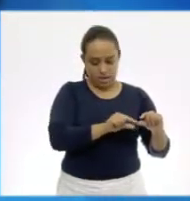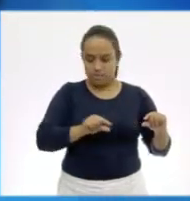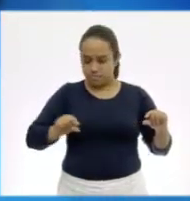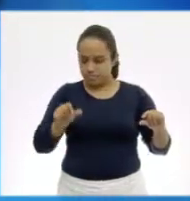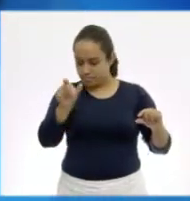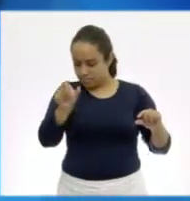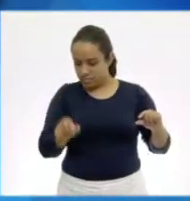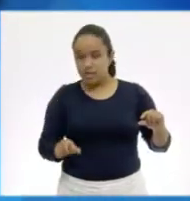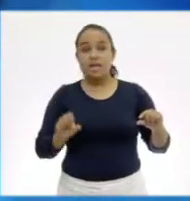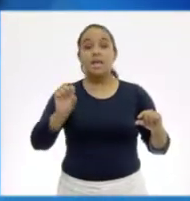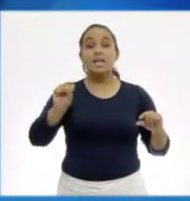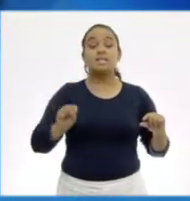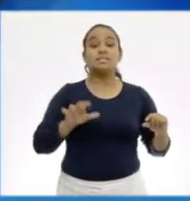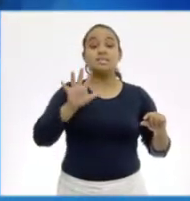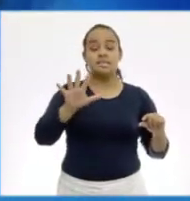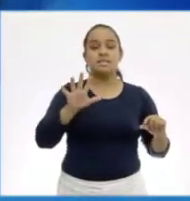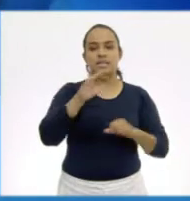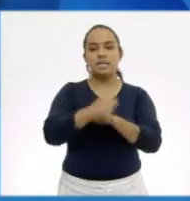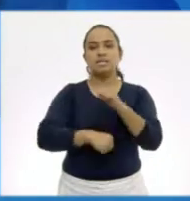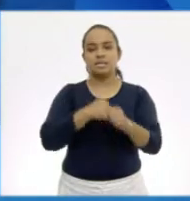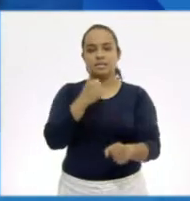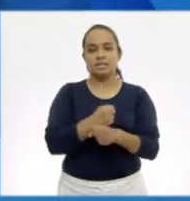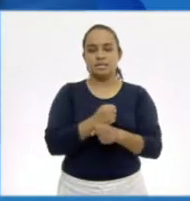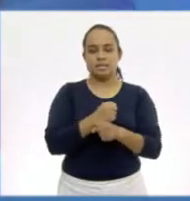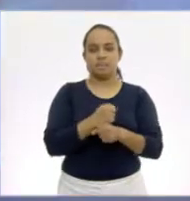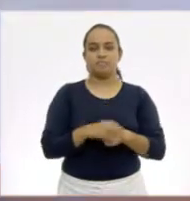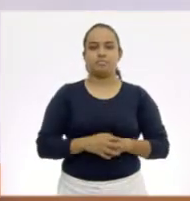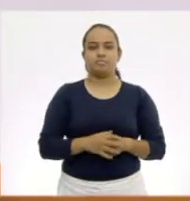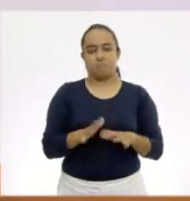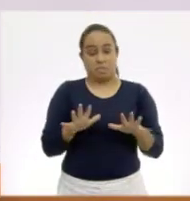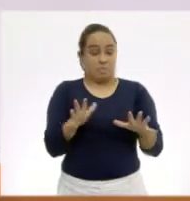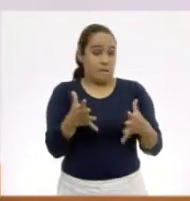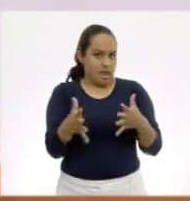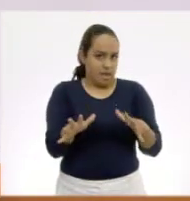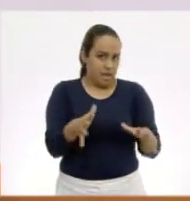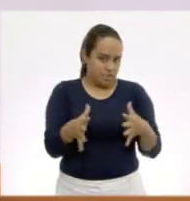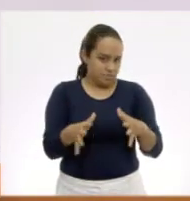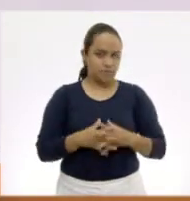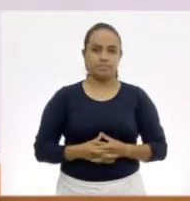Efectivamente, 65 años, en promedio.